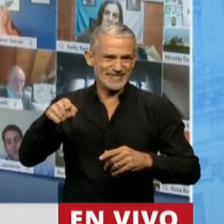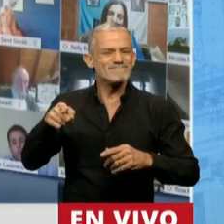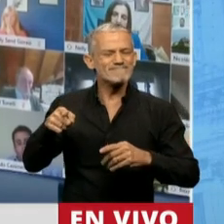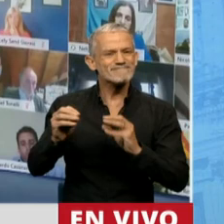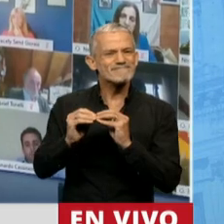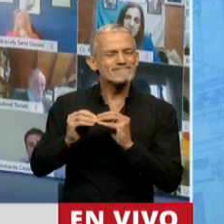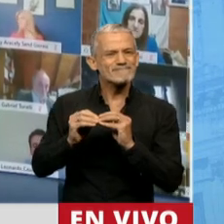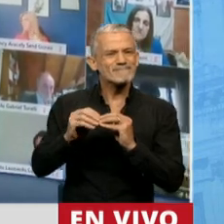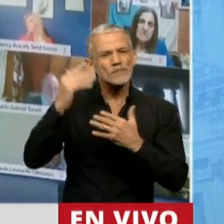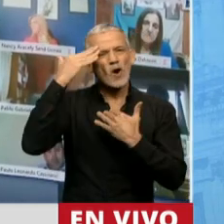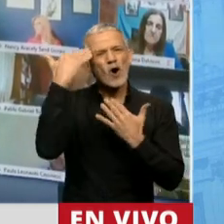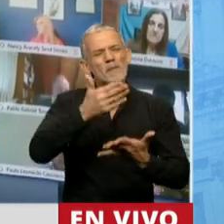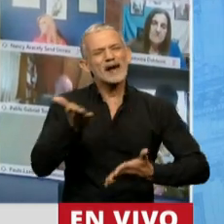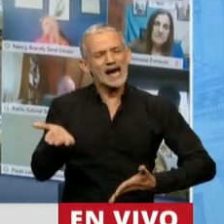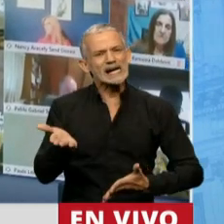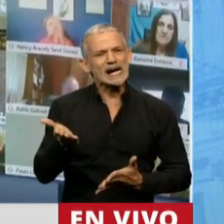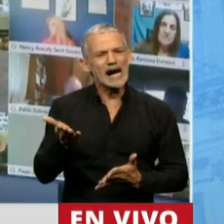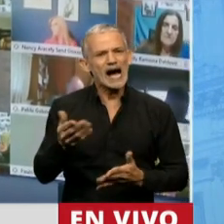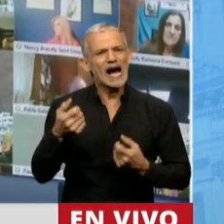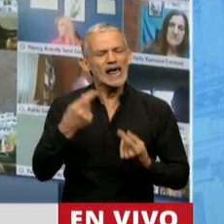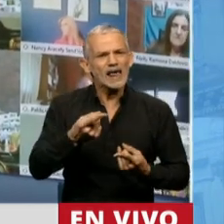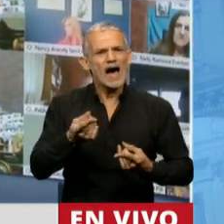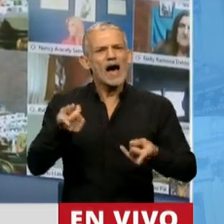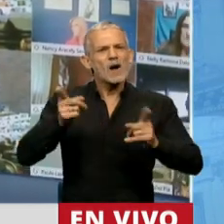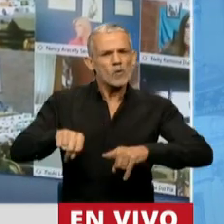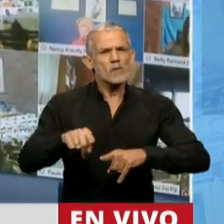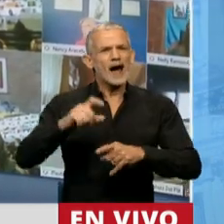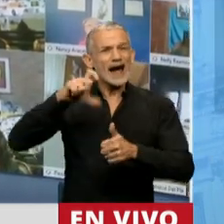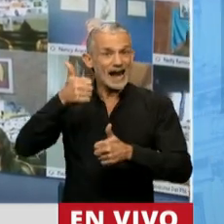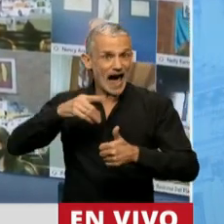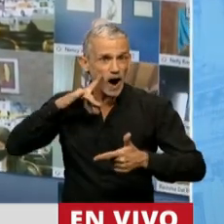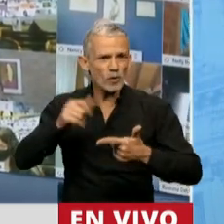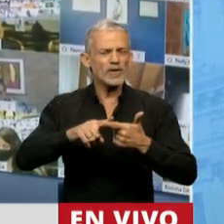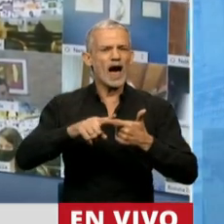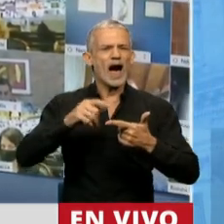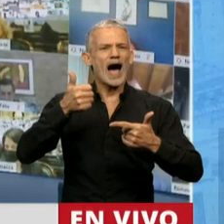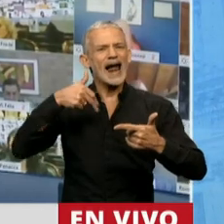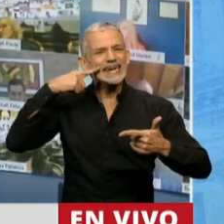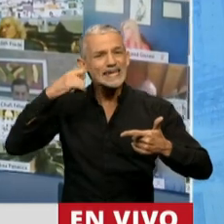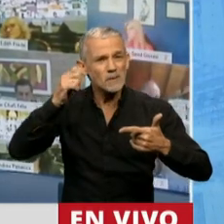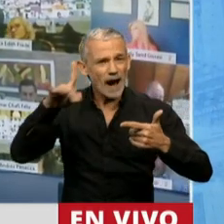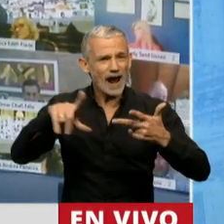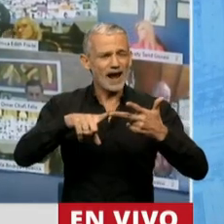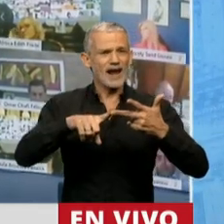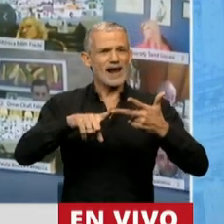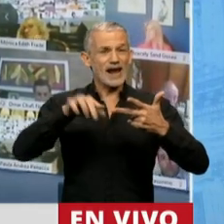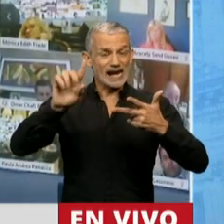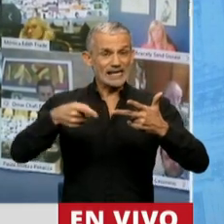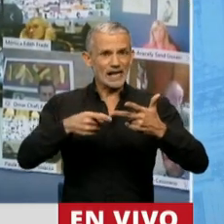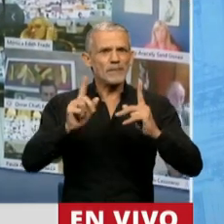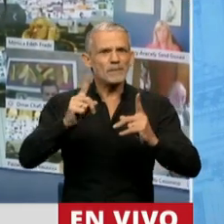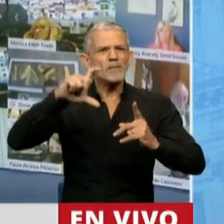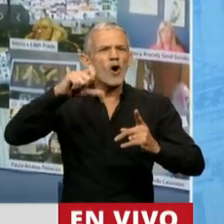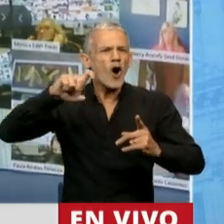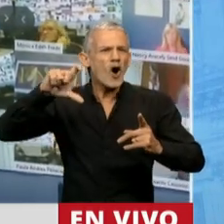reivindicaba y lo que reivindica Claudia, Aníbal, lo que reivindicó